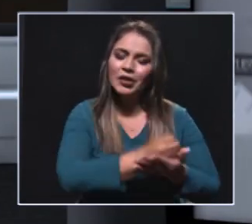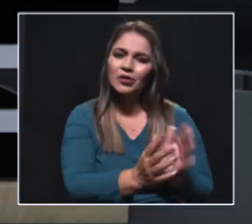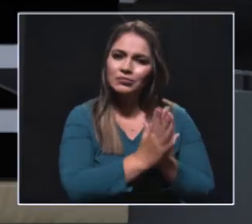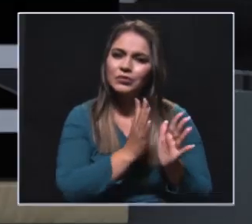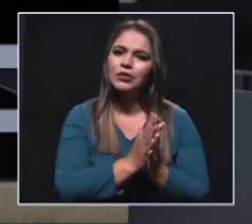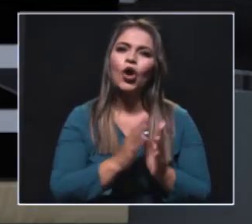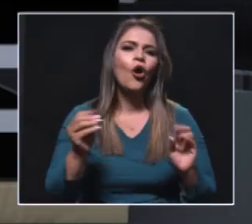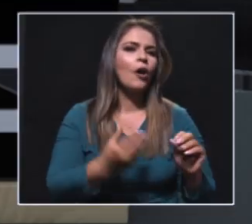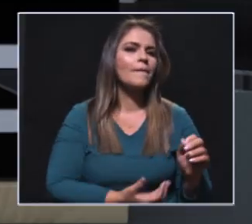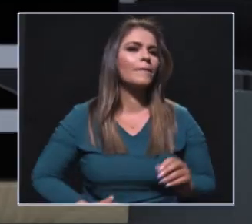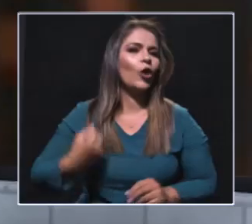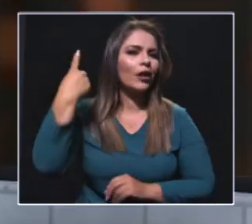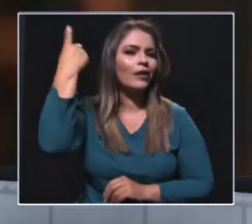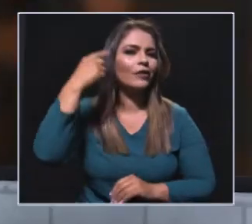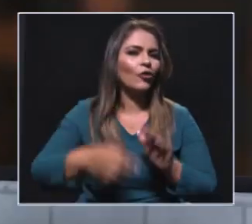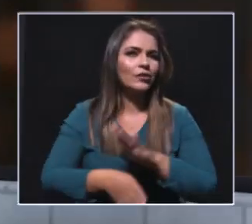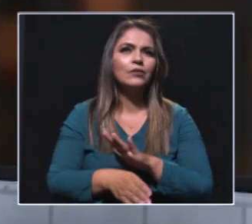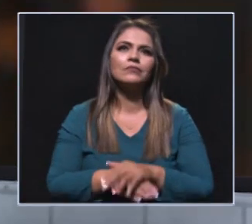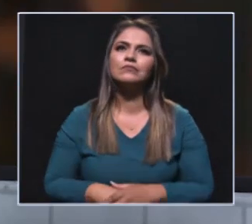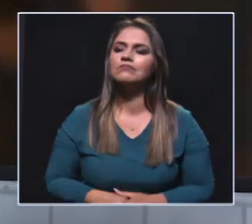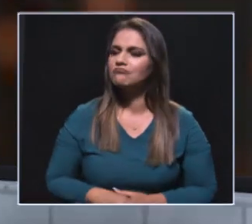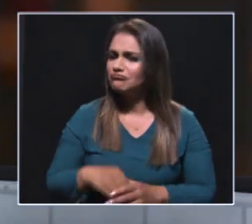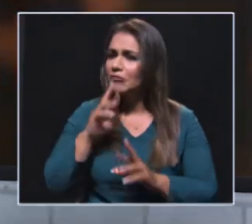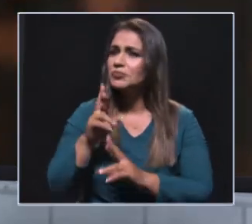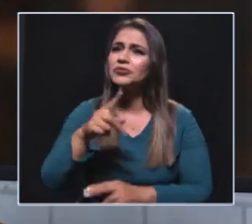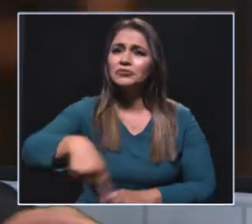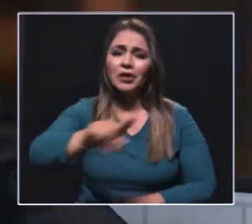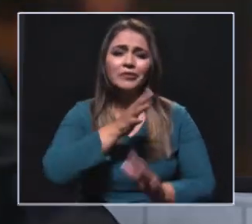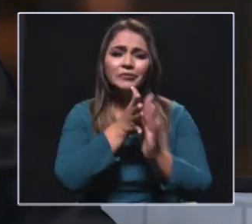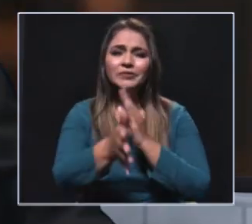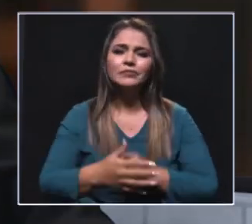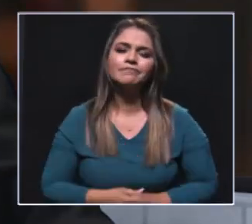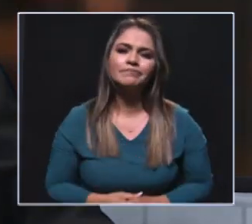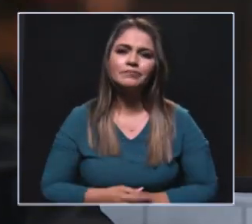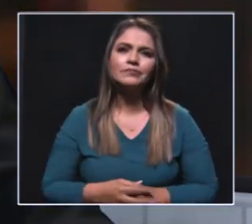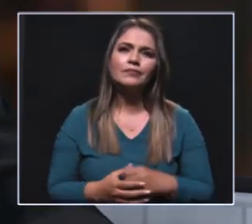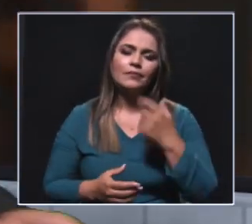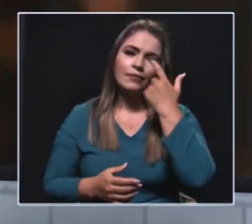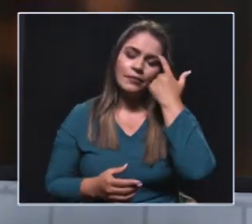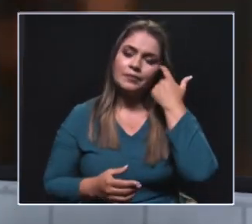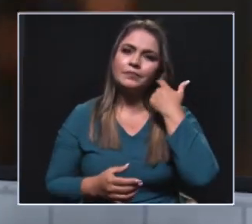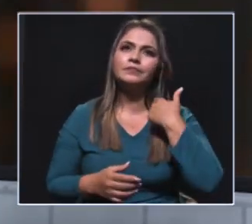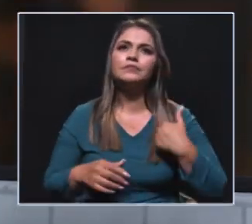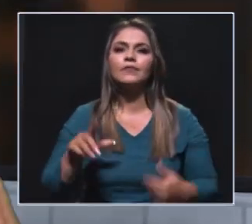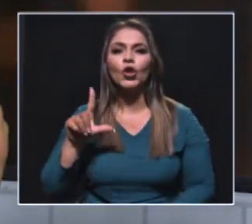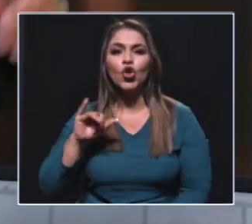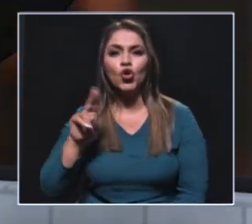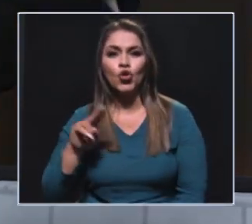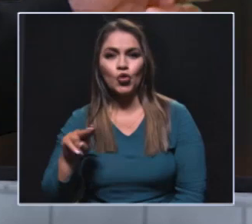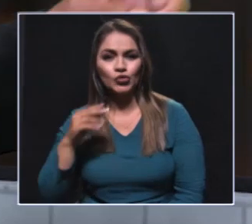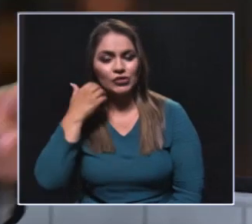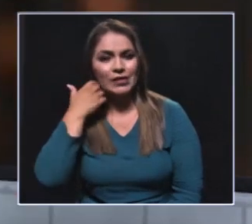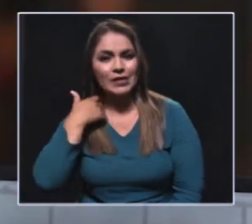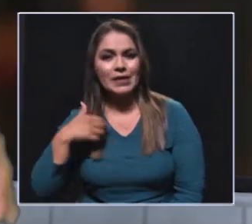político? Juan Carlos, la pregunta y se la digo a ustedes, a los televidentes. El día que la doctora Lucimelda